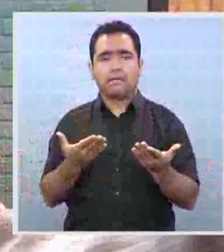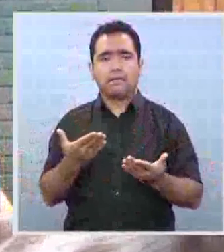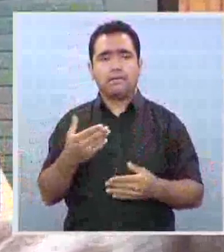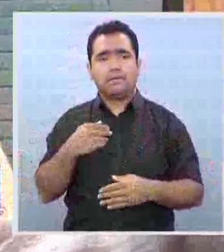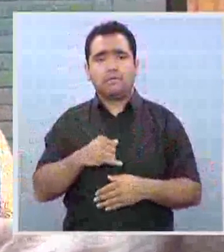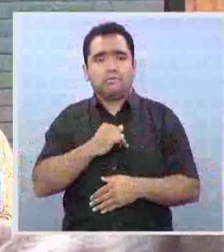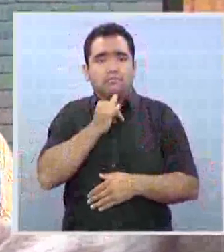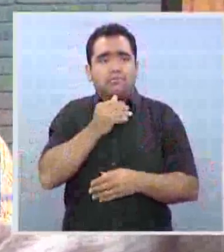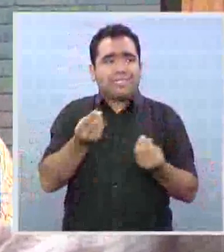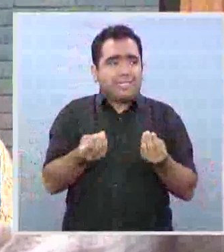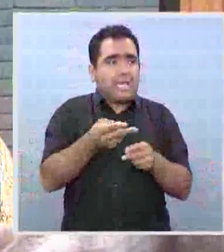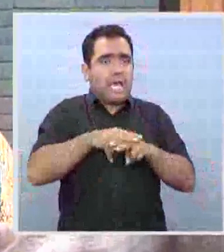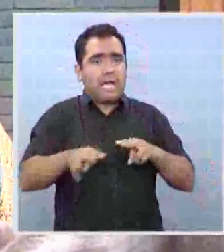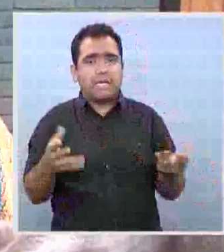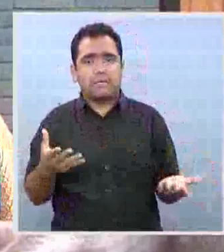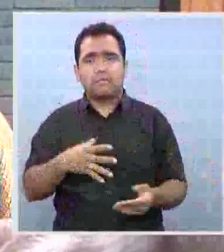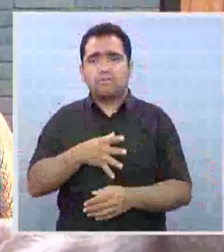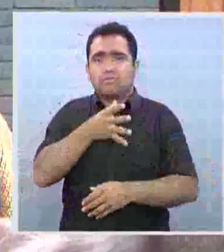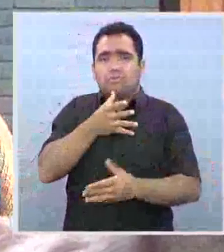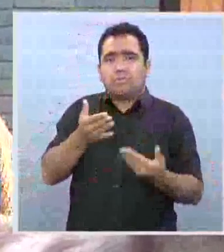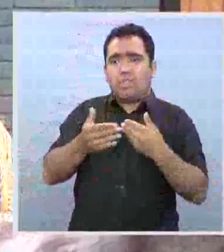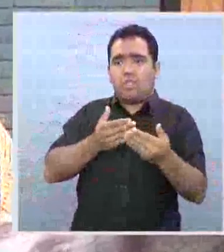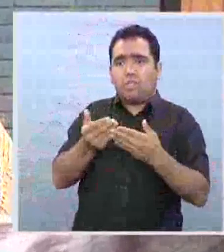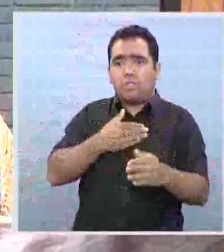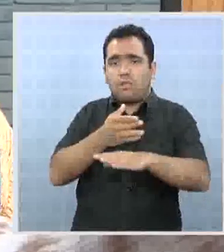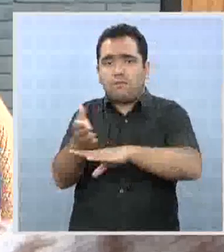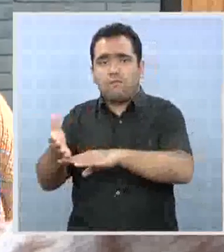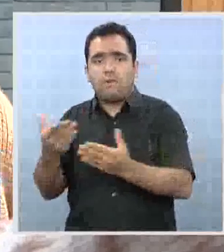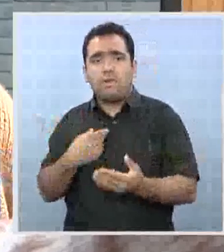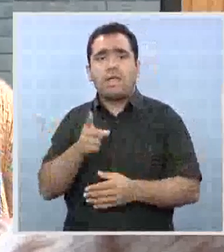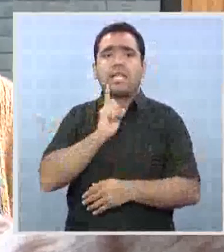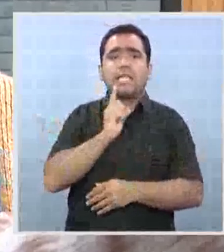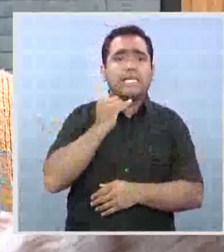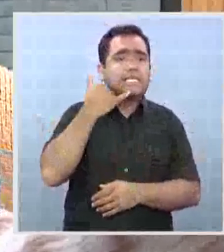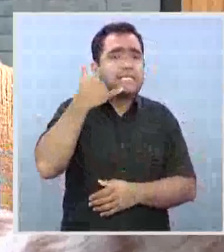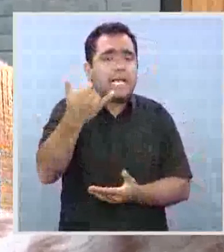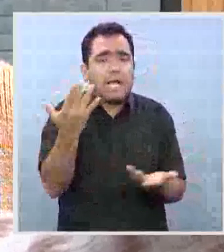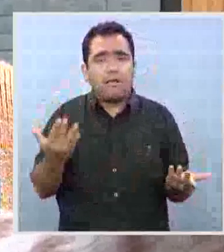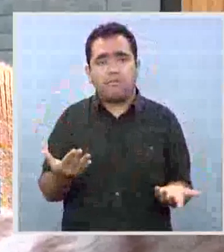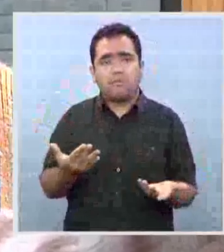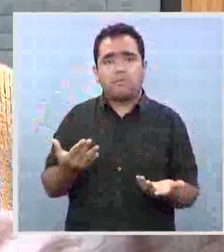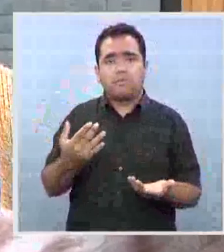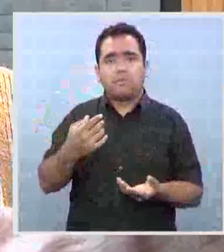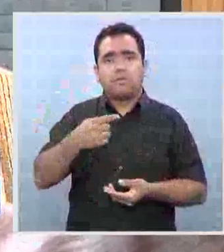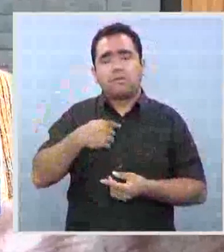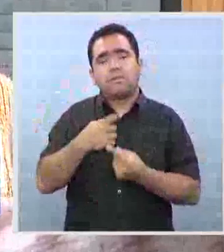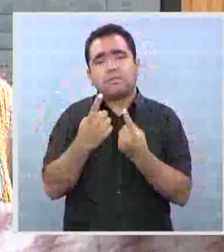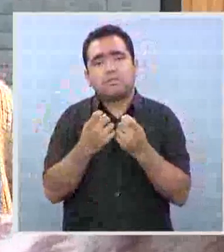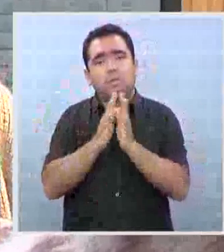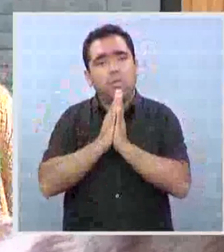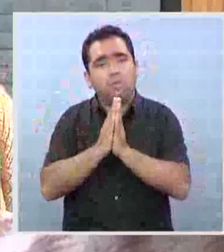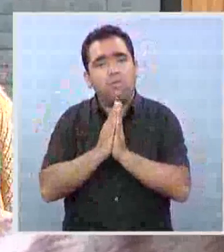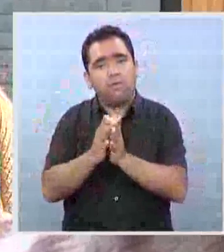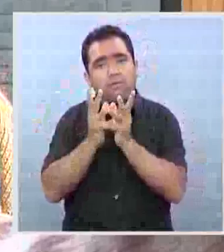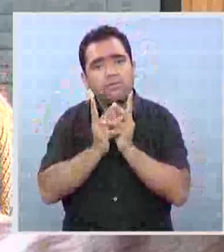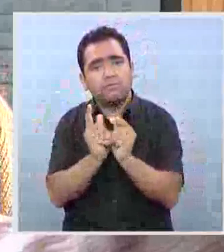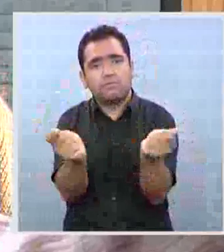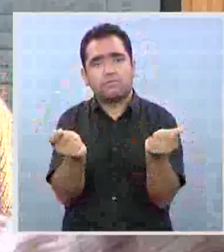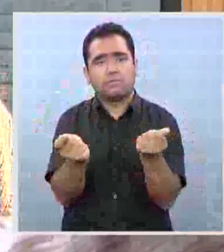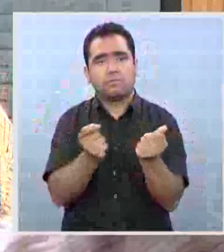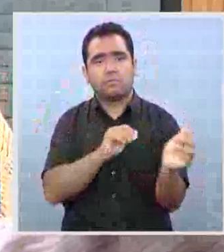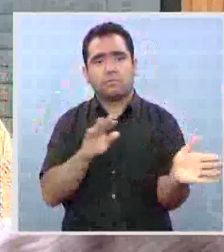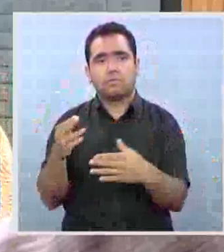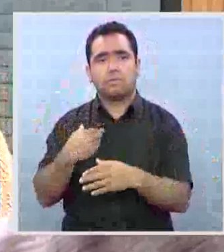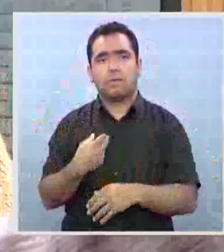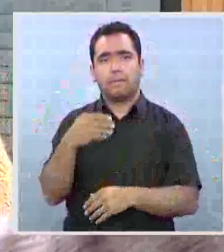casa y no sé qué hacer, no sé a dónde tengo que ir, qué hacer, a quién llamar. Entonces, eso es lo que necesito,